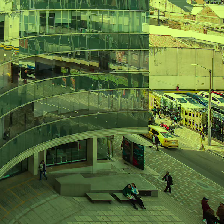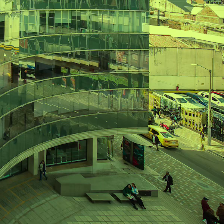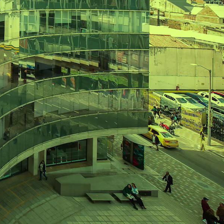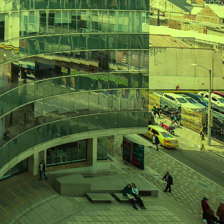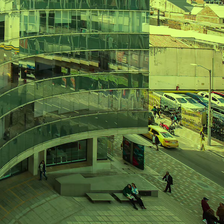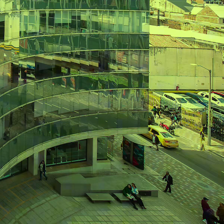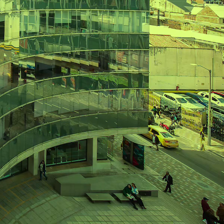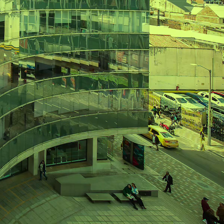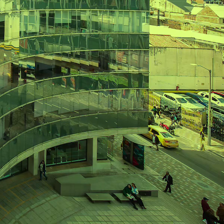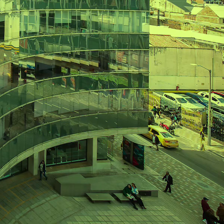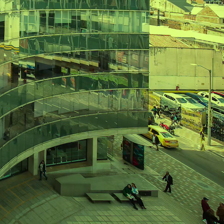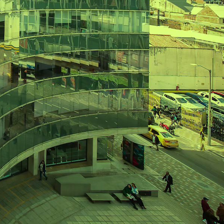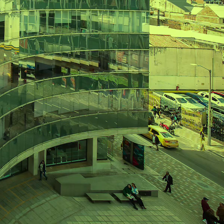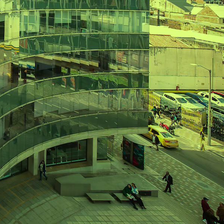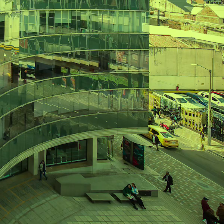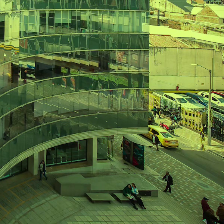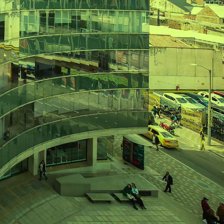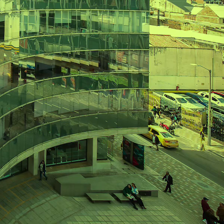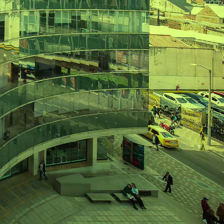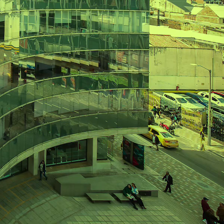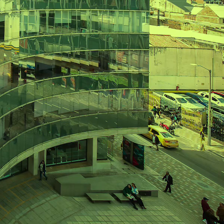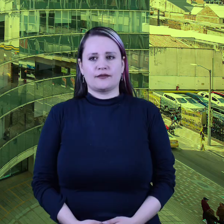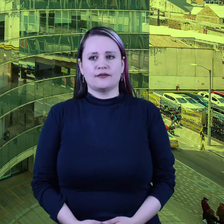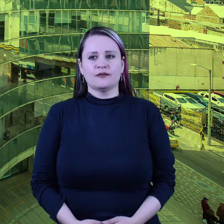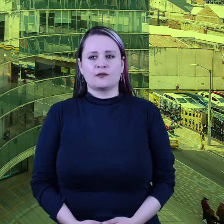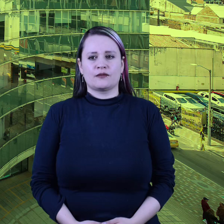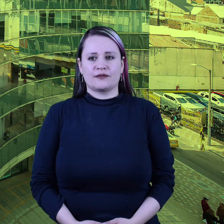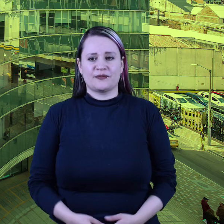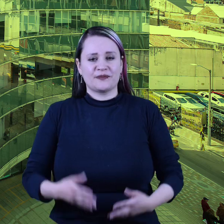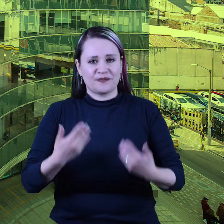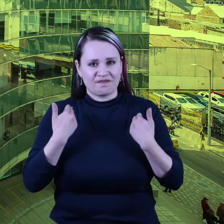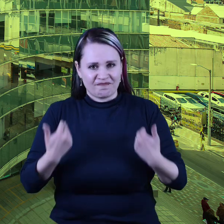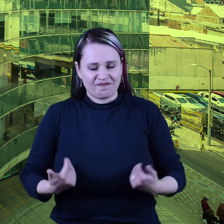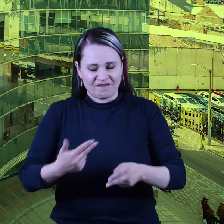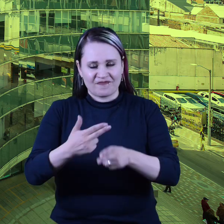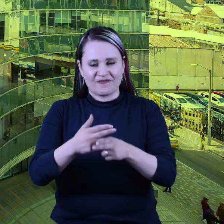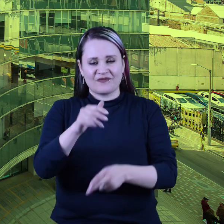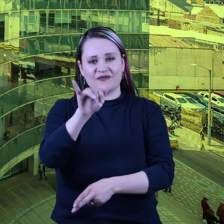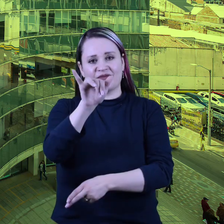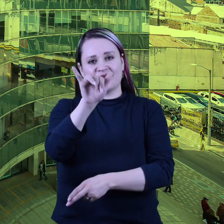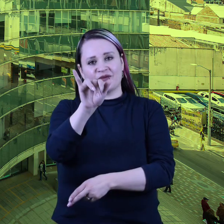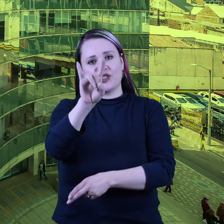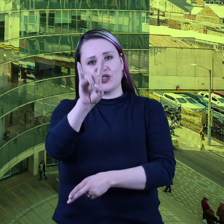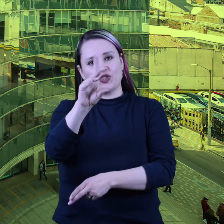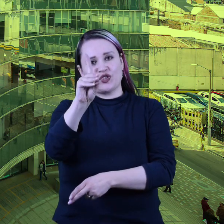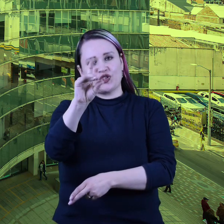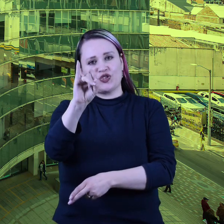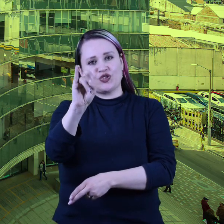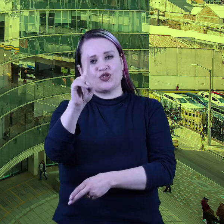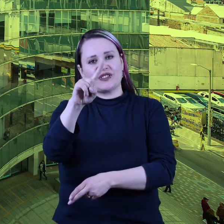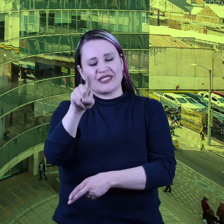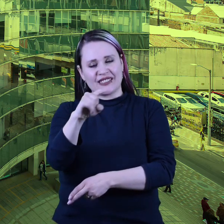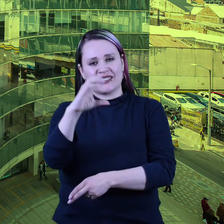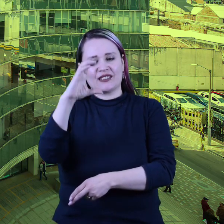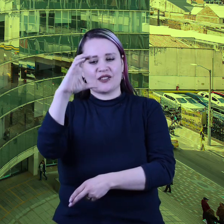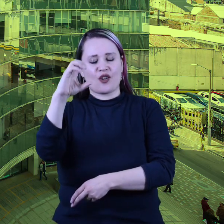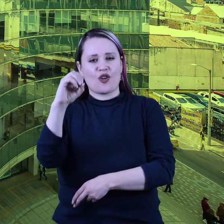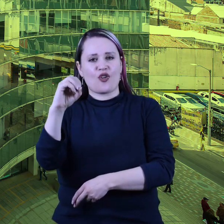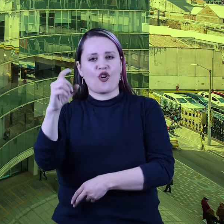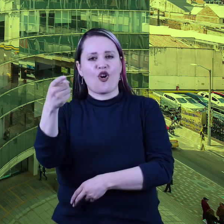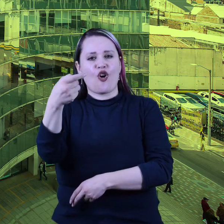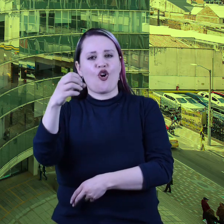Me llamo Judith Cogoyo Monterrosa, soy oficial de obra y pertenezco al área de espacio público,